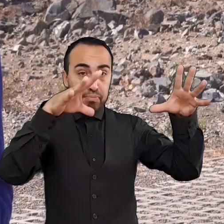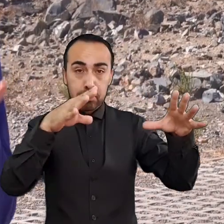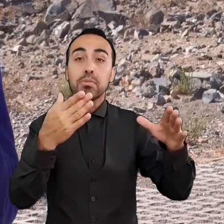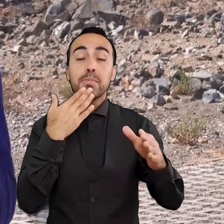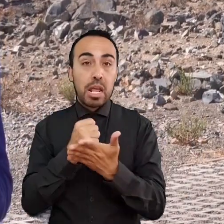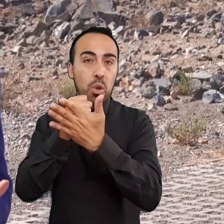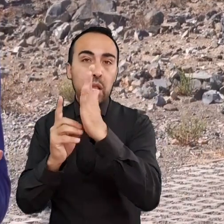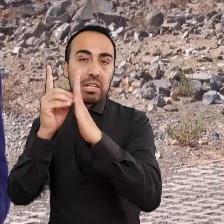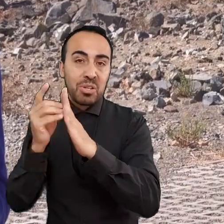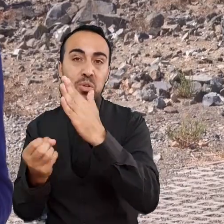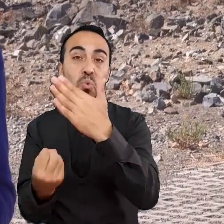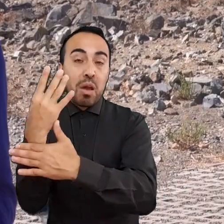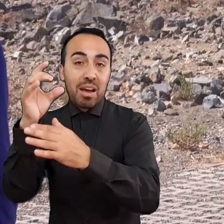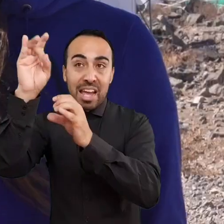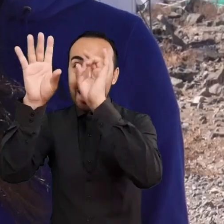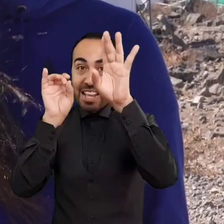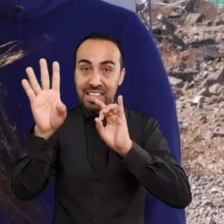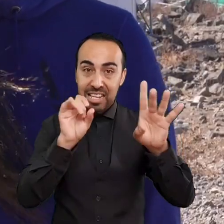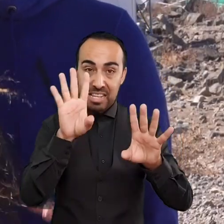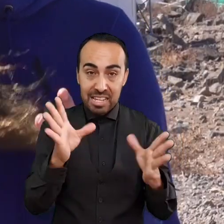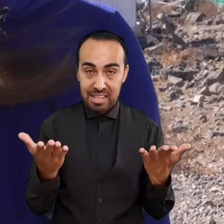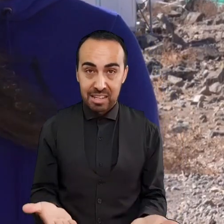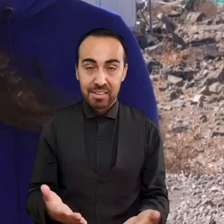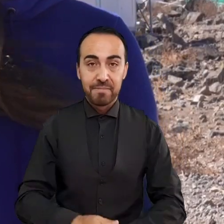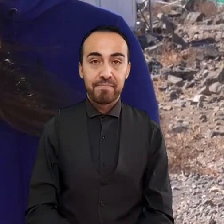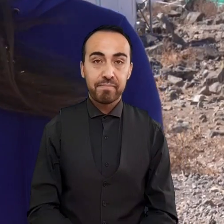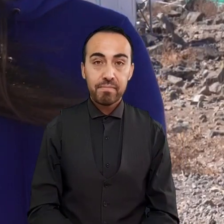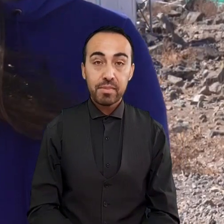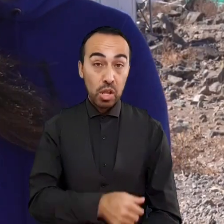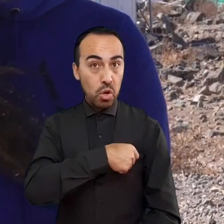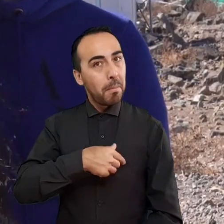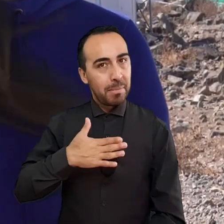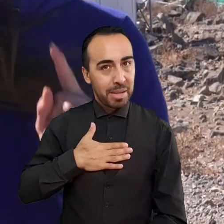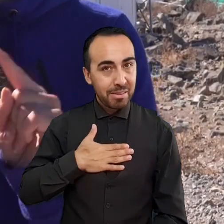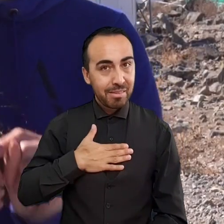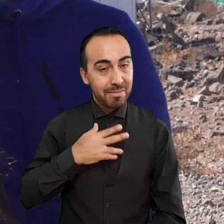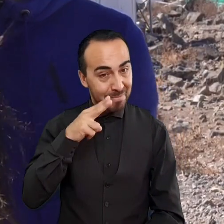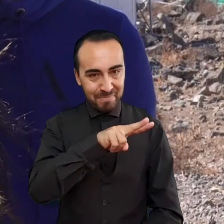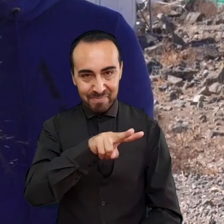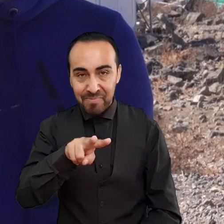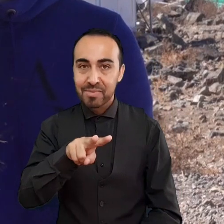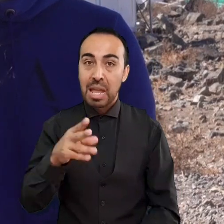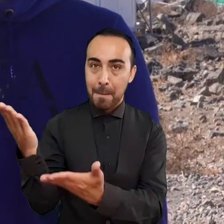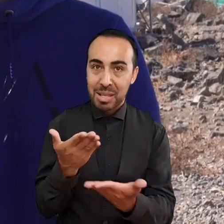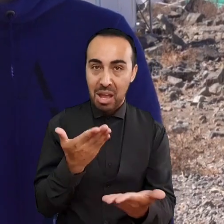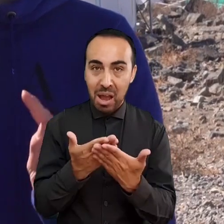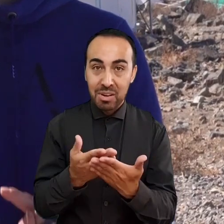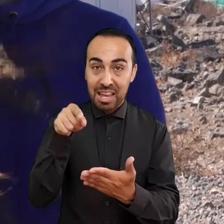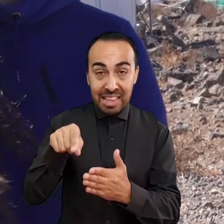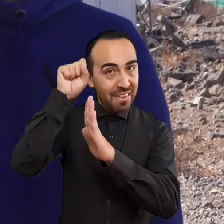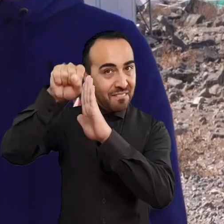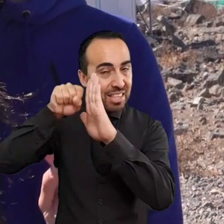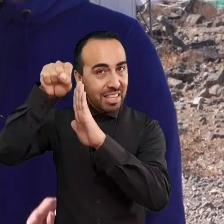fuente de los energéticos dios cósmicos. Mi nombre es Carol Rojas y los invito a ver el quinto capítulo de la serie de divulgación